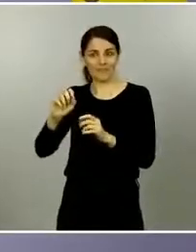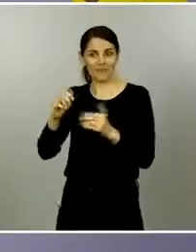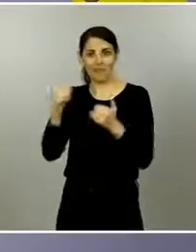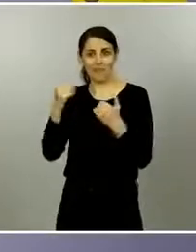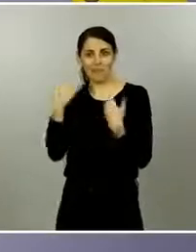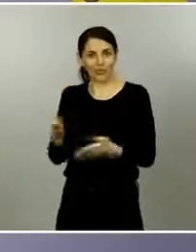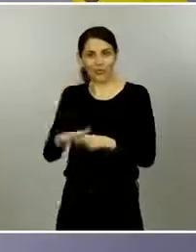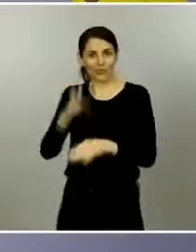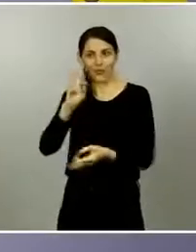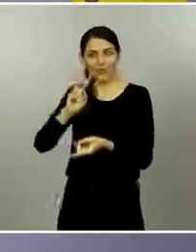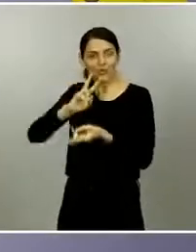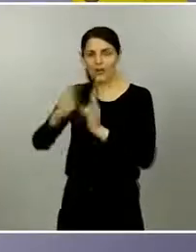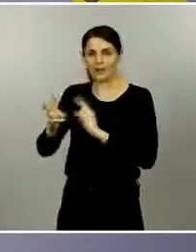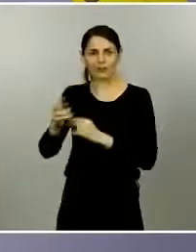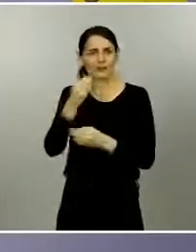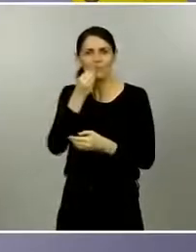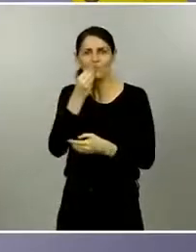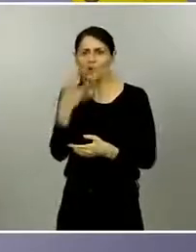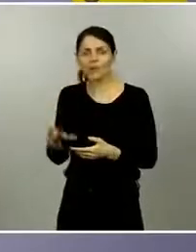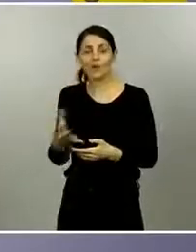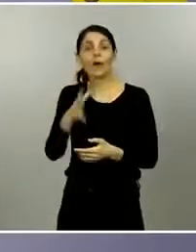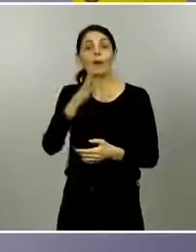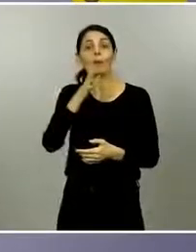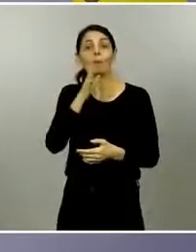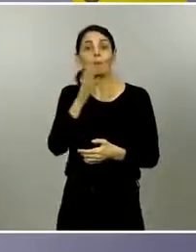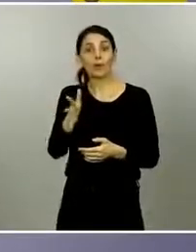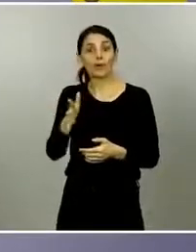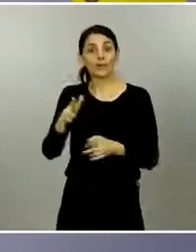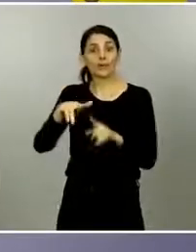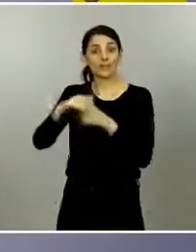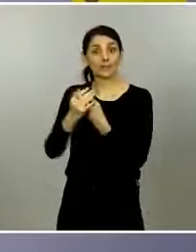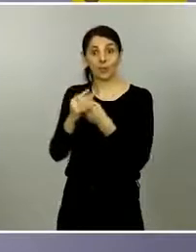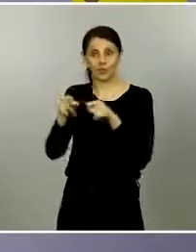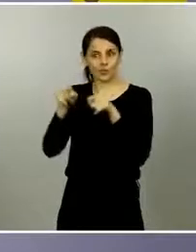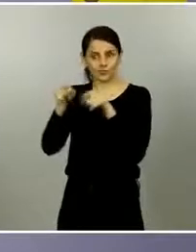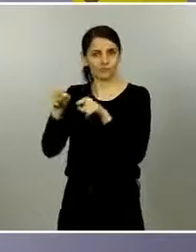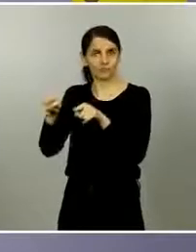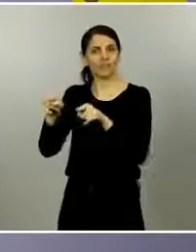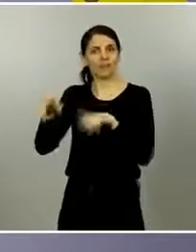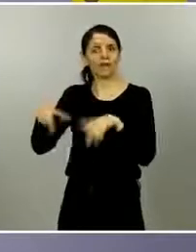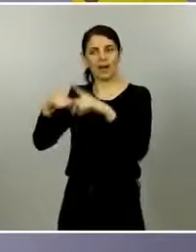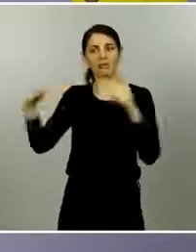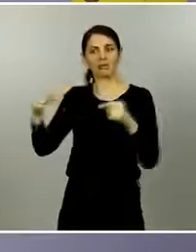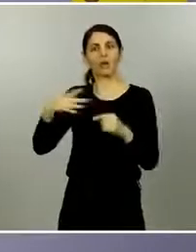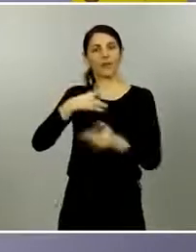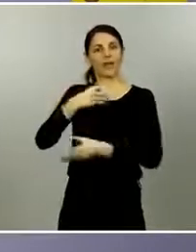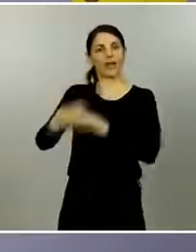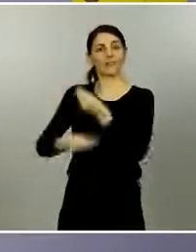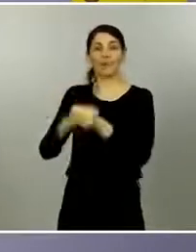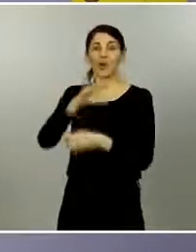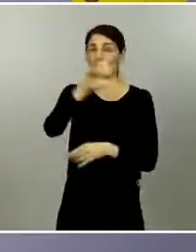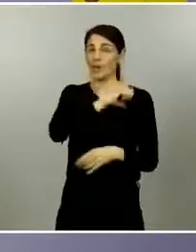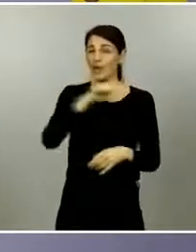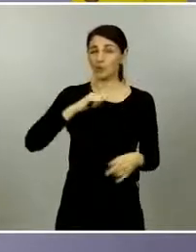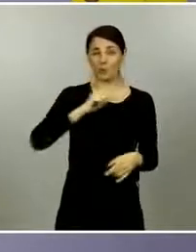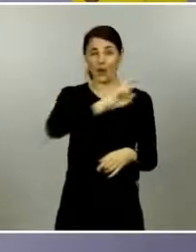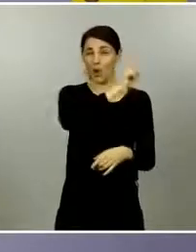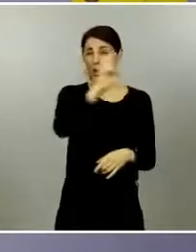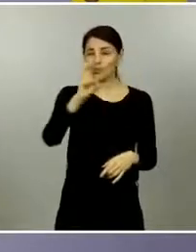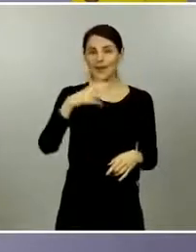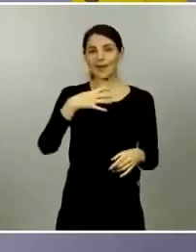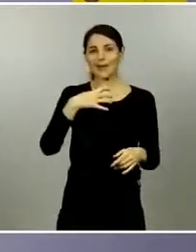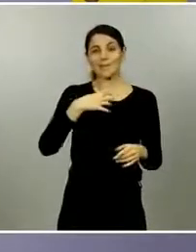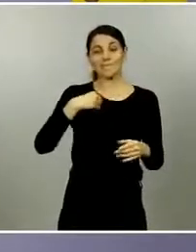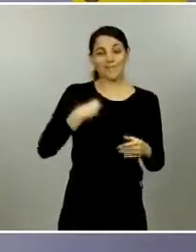toda la respuesta porque su situación les ha permitido hacerlo cosa que en otras comunidades autónomas no ha sido posible hasta más